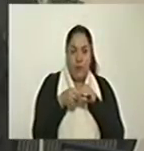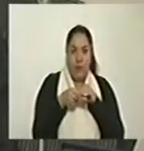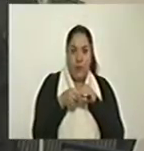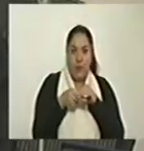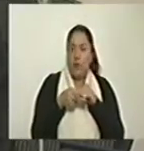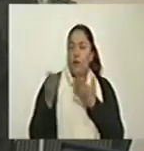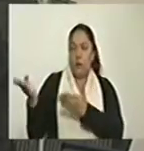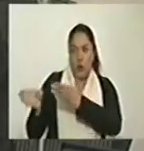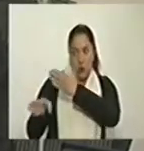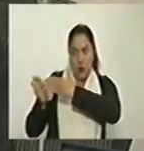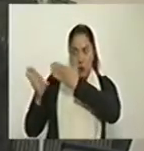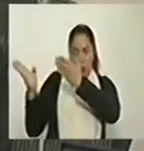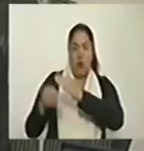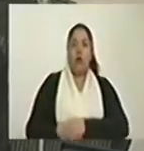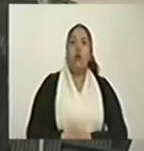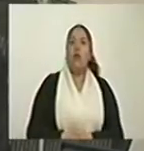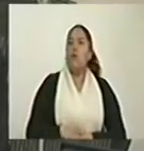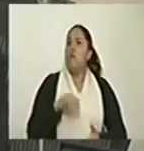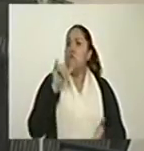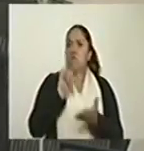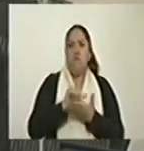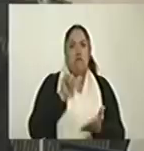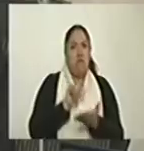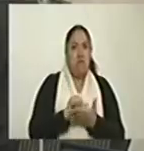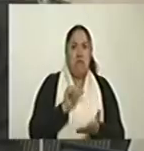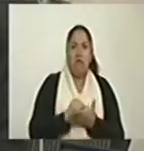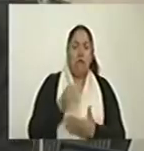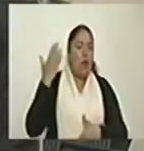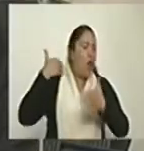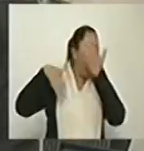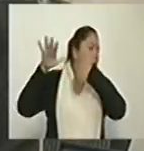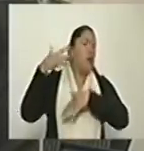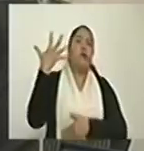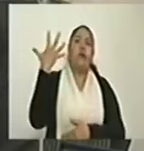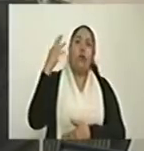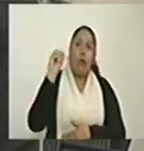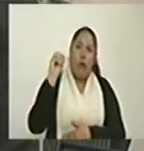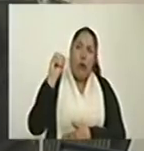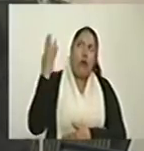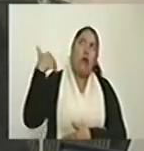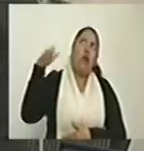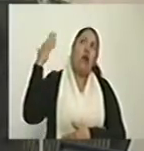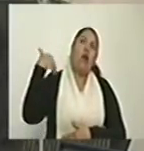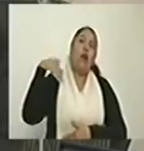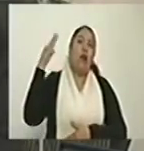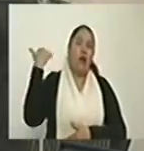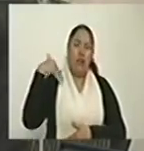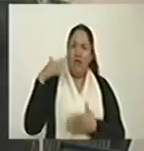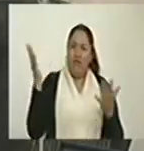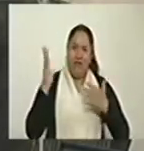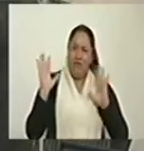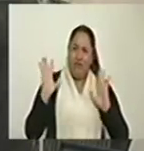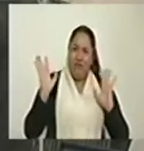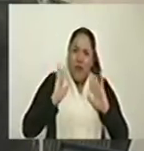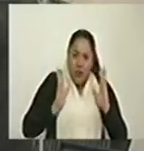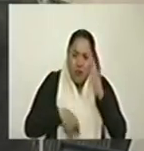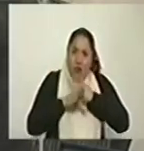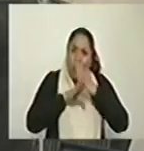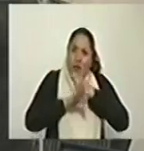Continúe, señora. ...50 y 60 años para atrás. Este país tiene derecho al desarrollo.